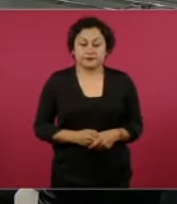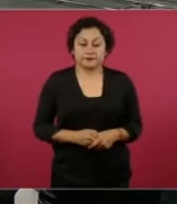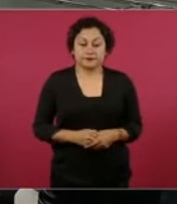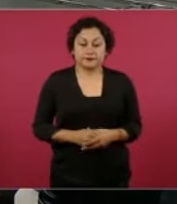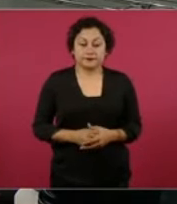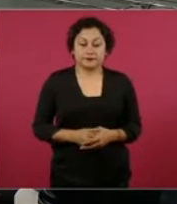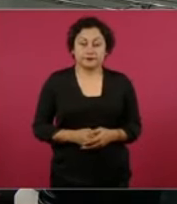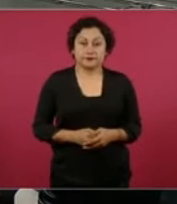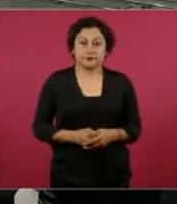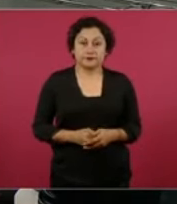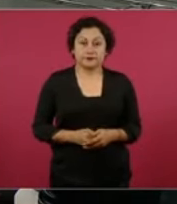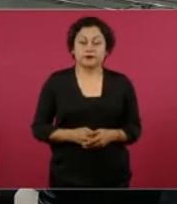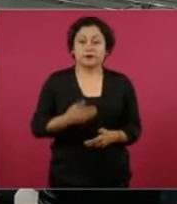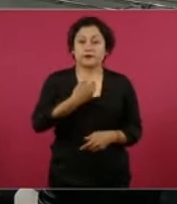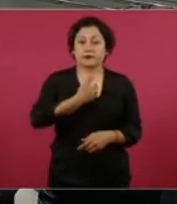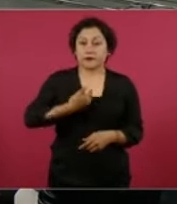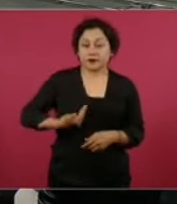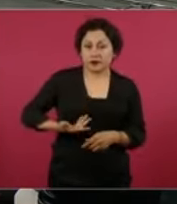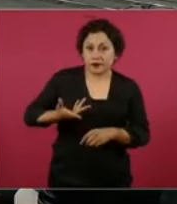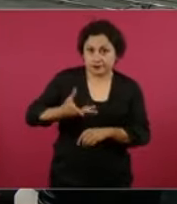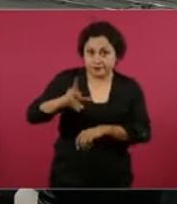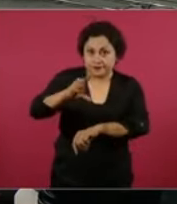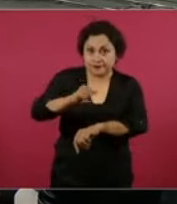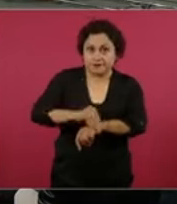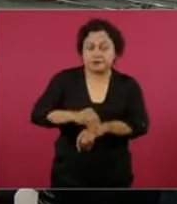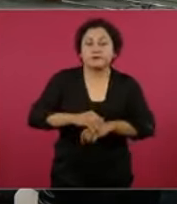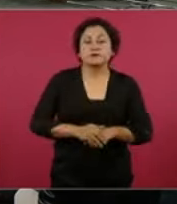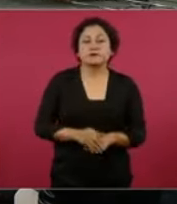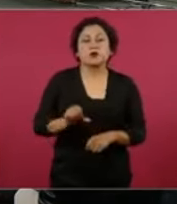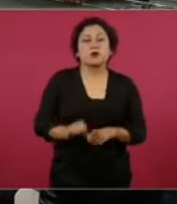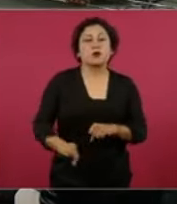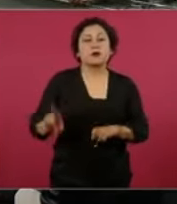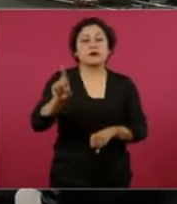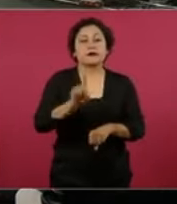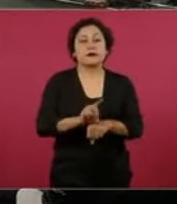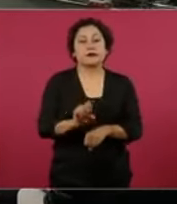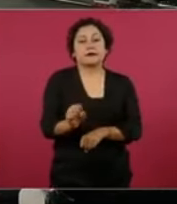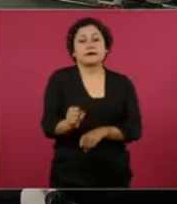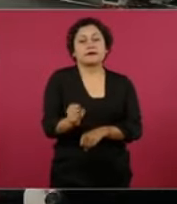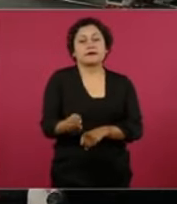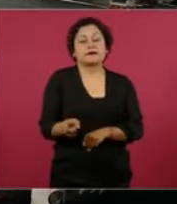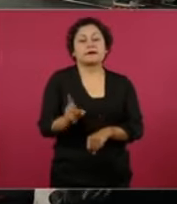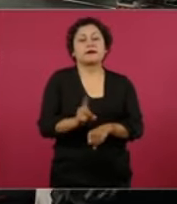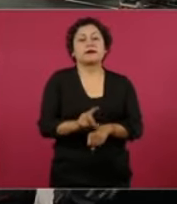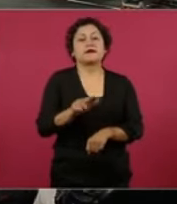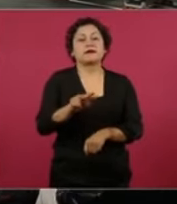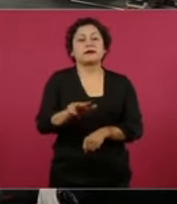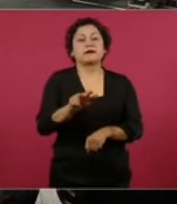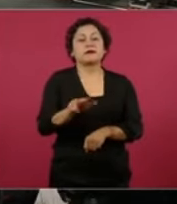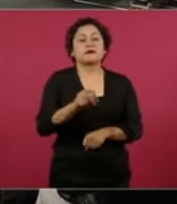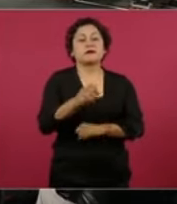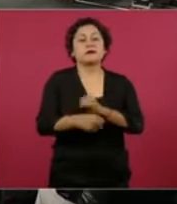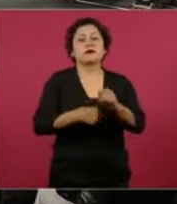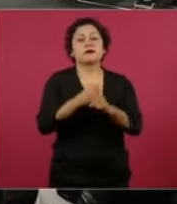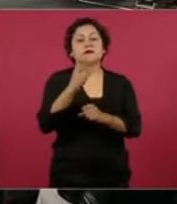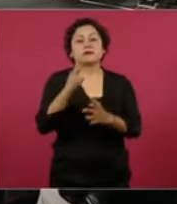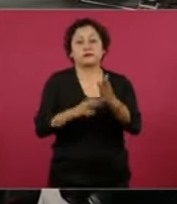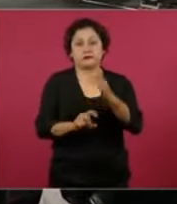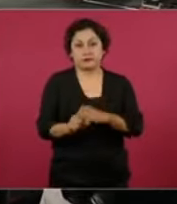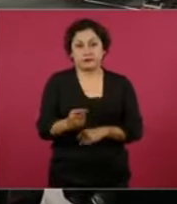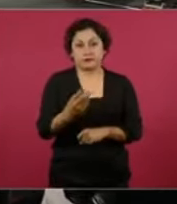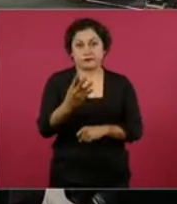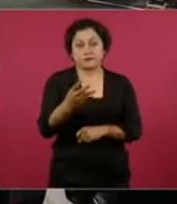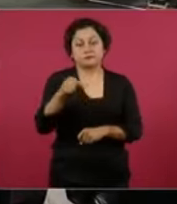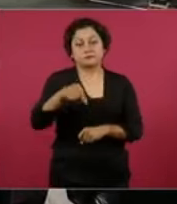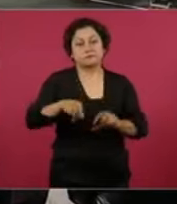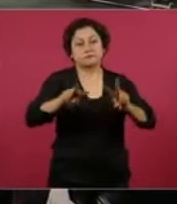Con su permiso, señor presidente. Hoy es 18 de septiembre del año 2024. Esta es la sección Quiénes